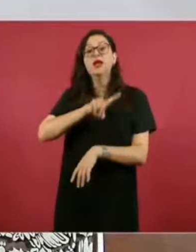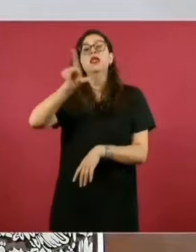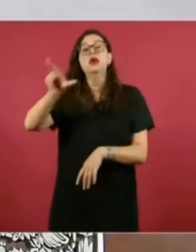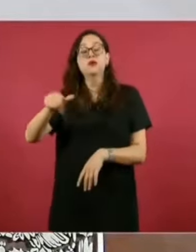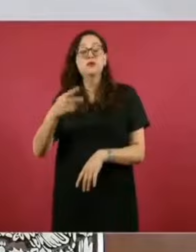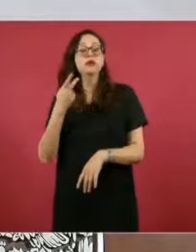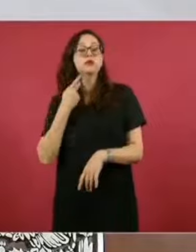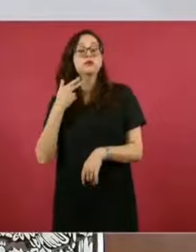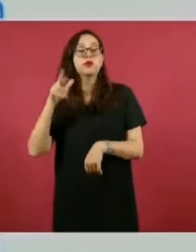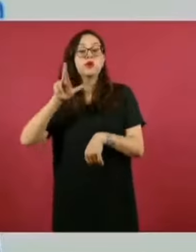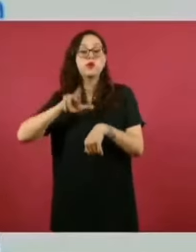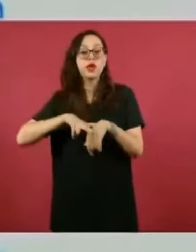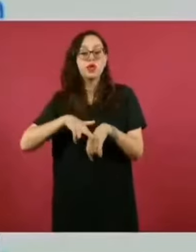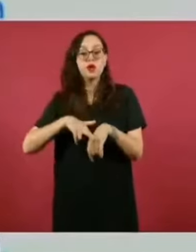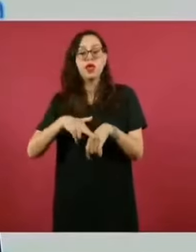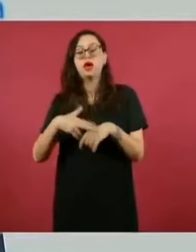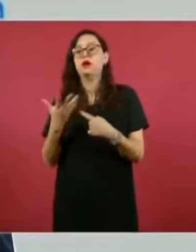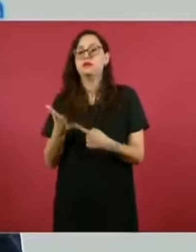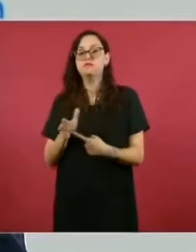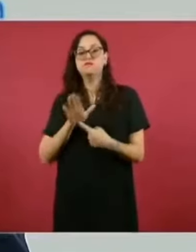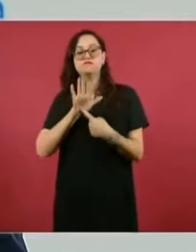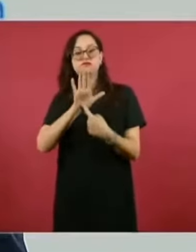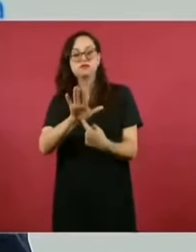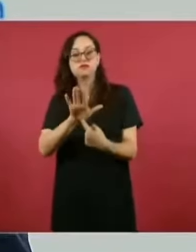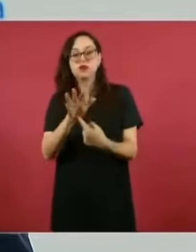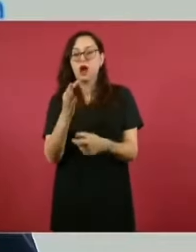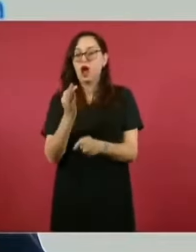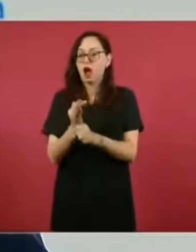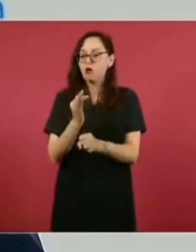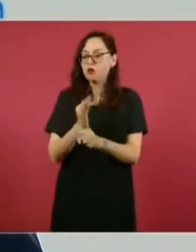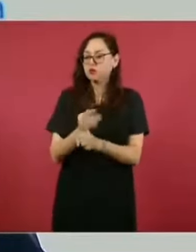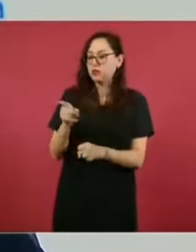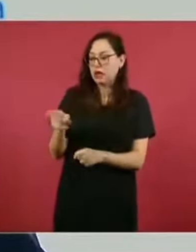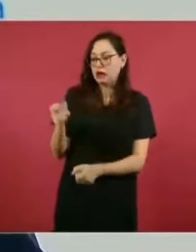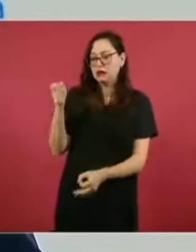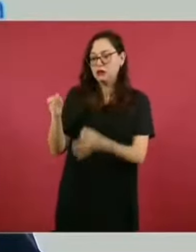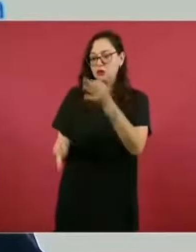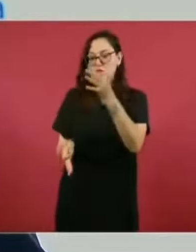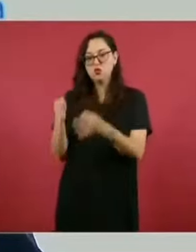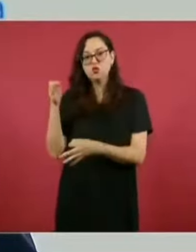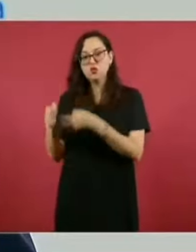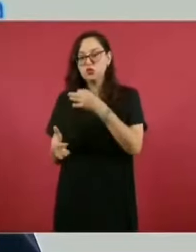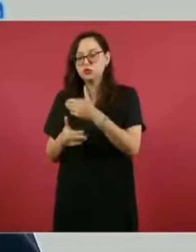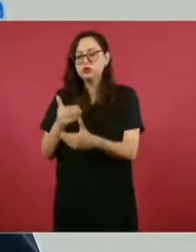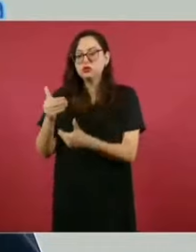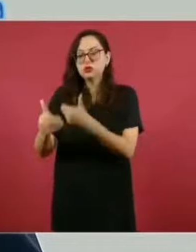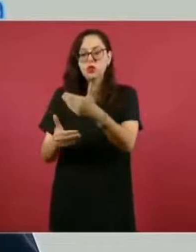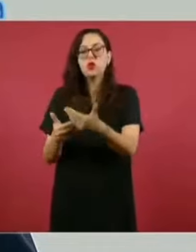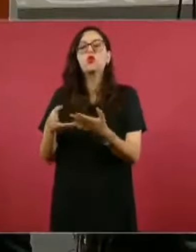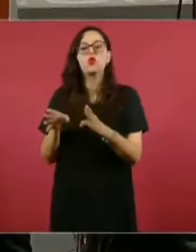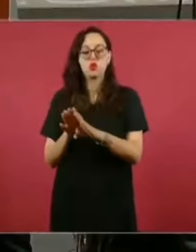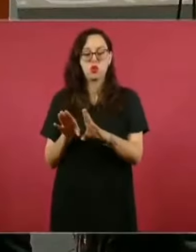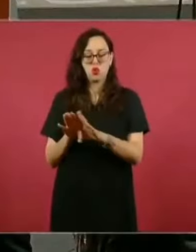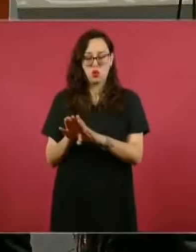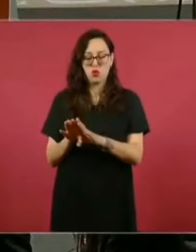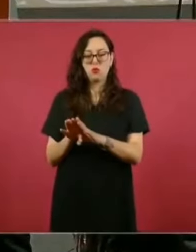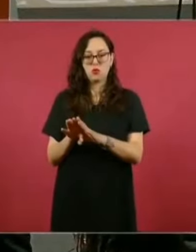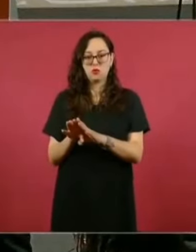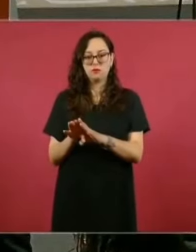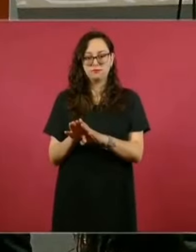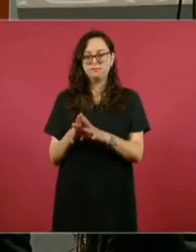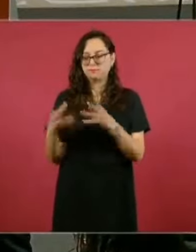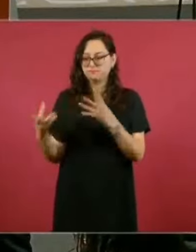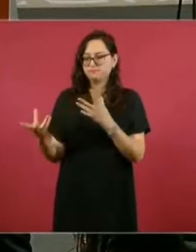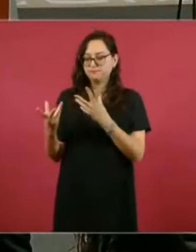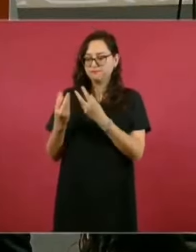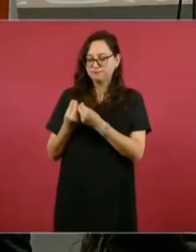cuenta al pueblo de México de cuál es el estatus actual de las carpetas de investigación que se han realizado de la mano de